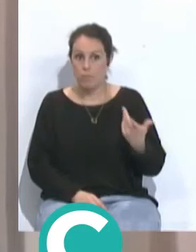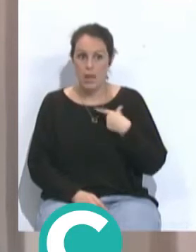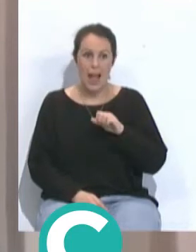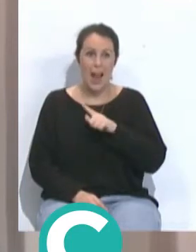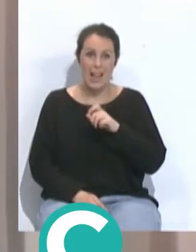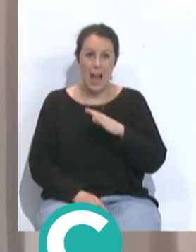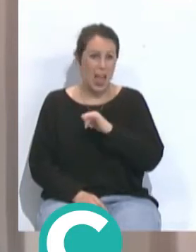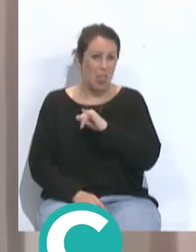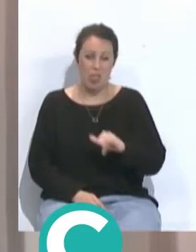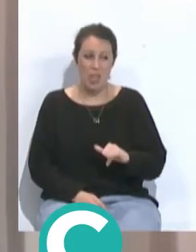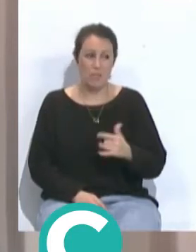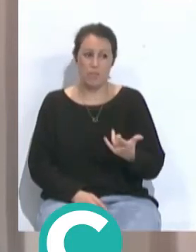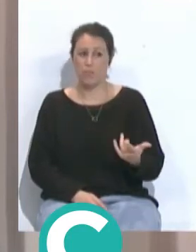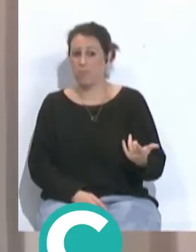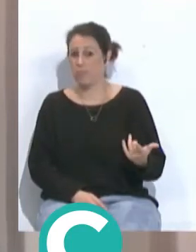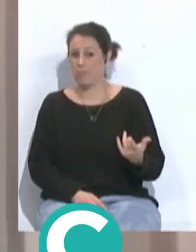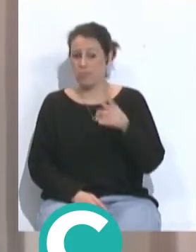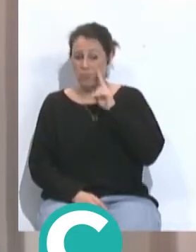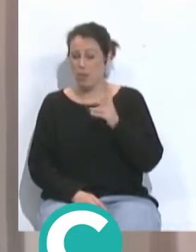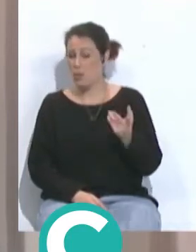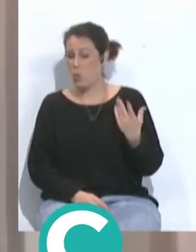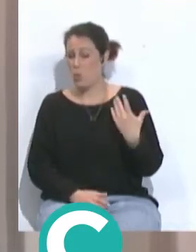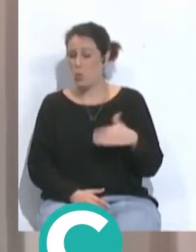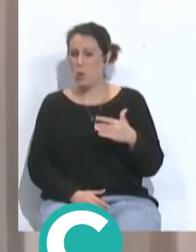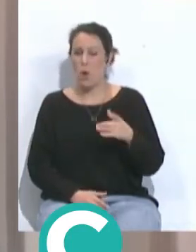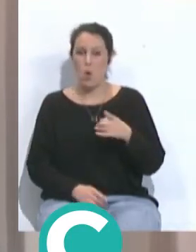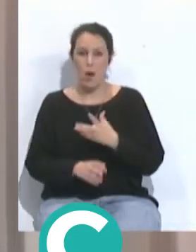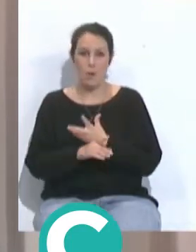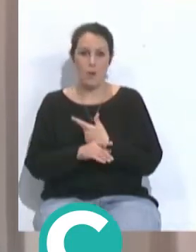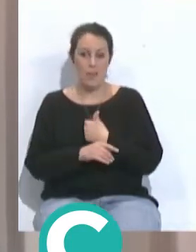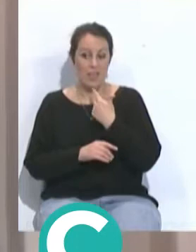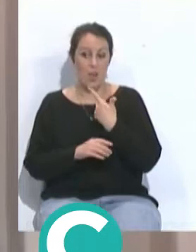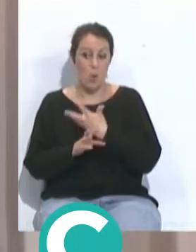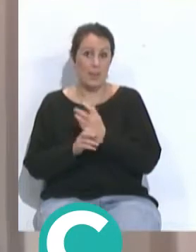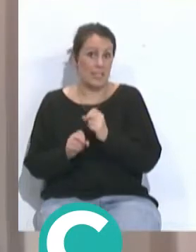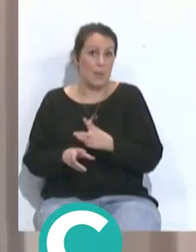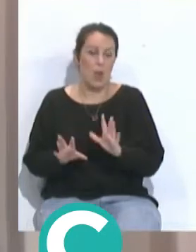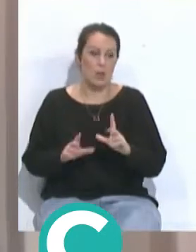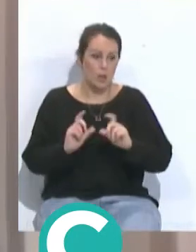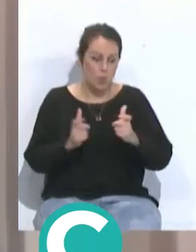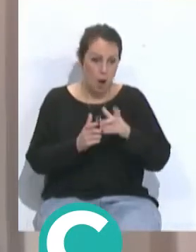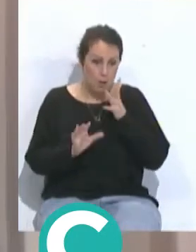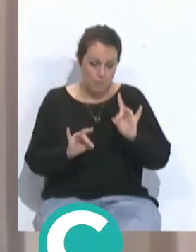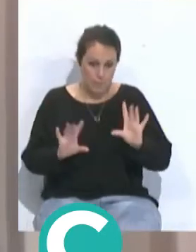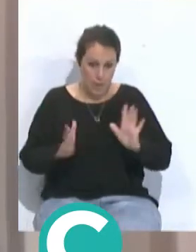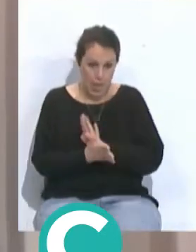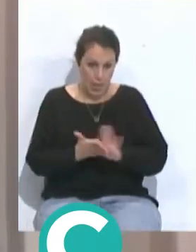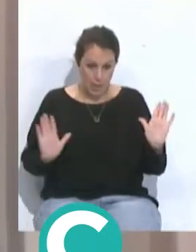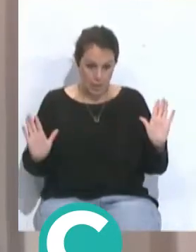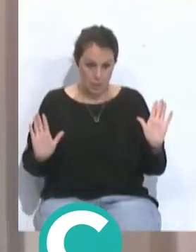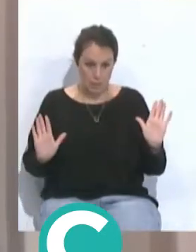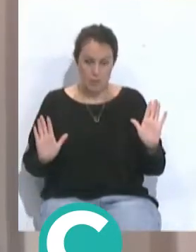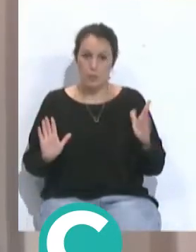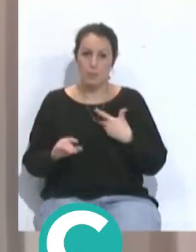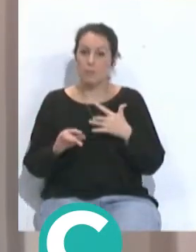Alcará y realmente piensa también en esos jugadores que están sin jugar pero que ahora el equipo está intocable yo pienso